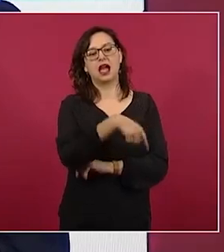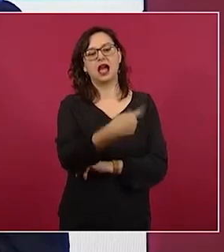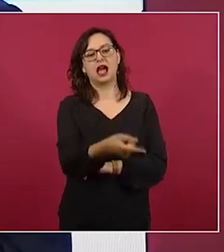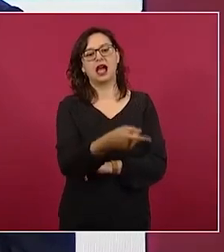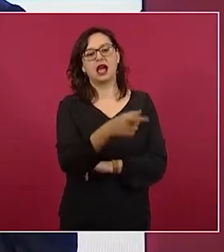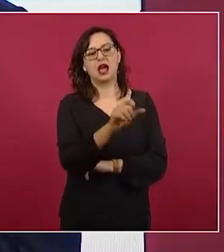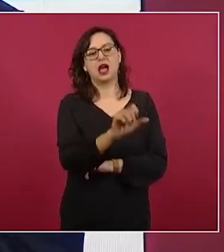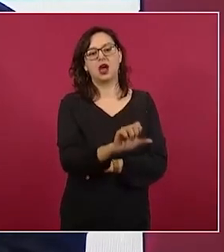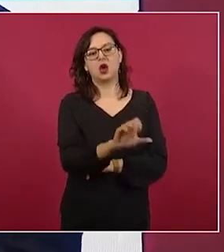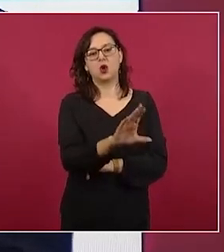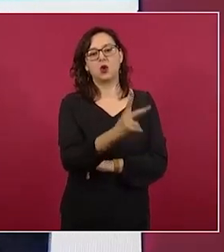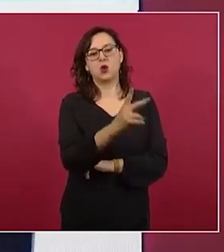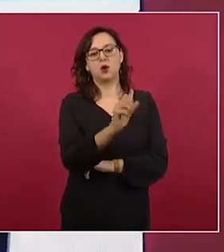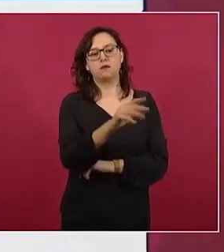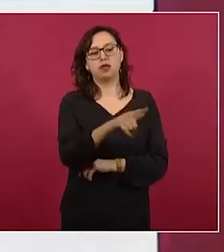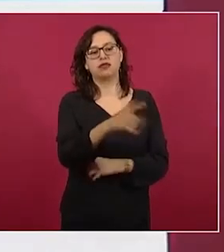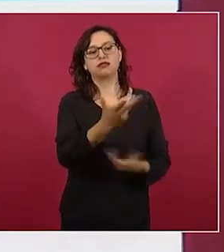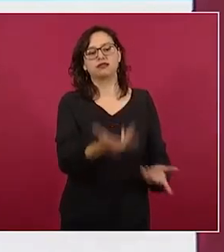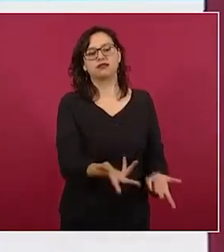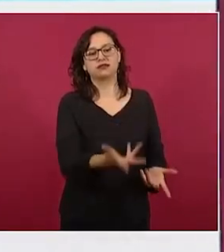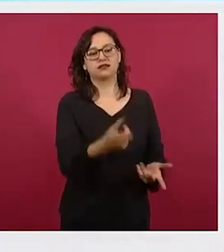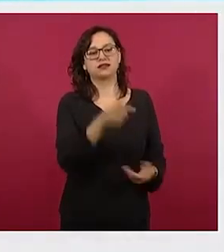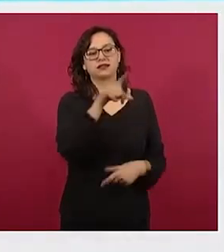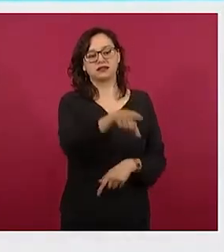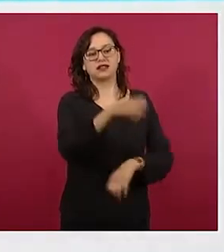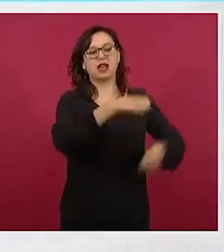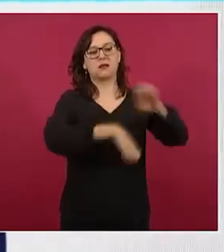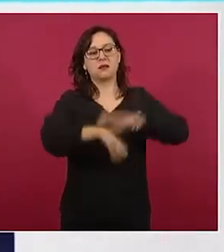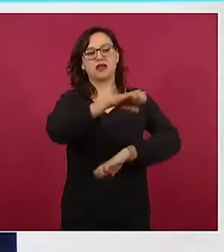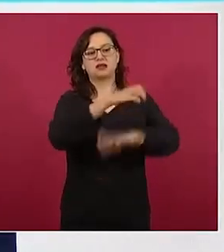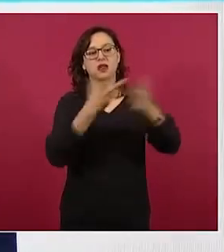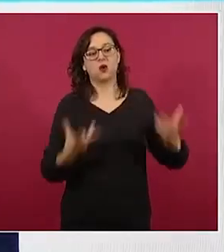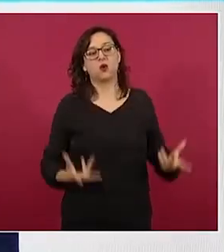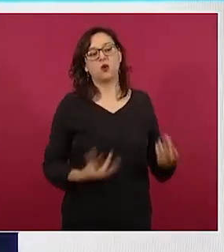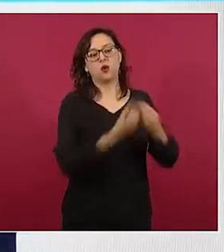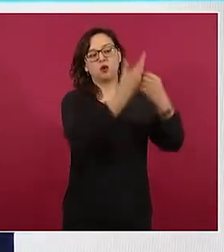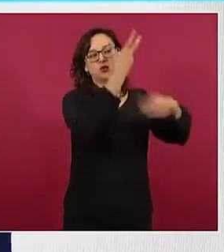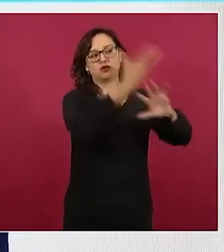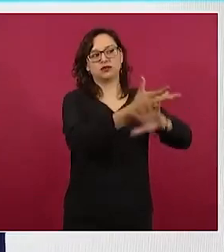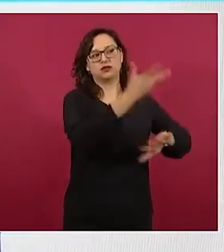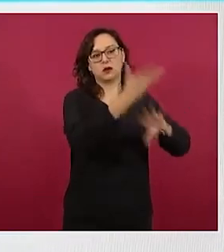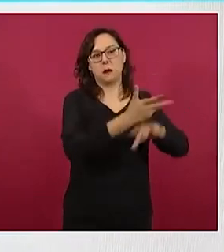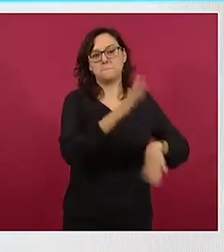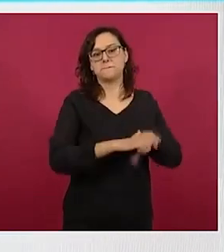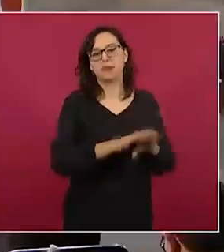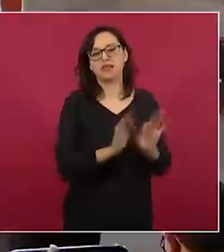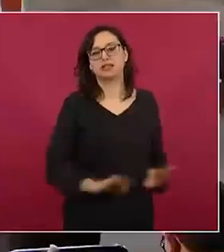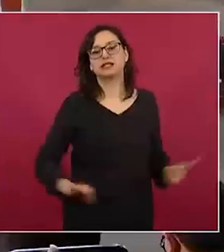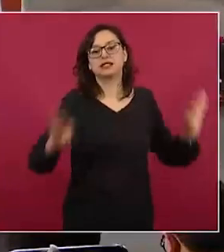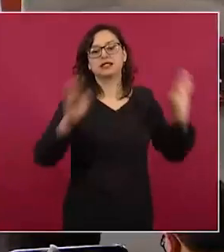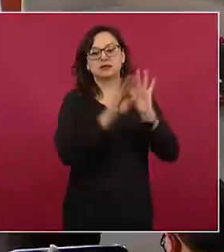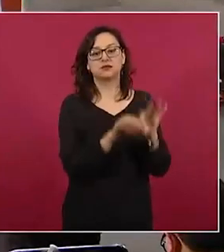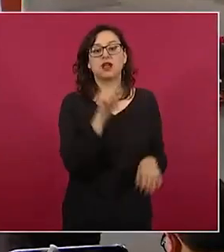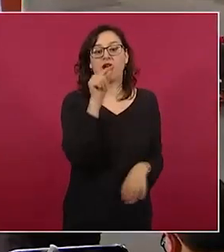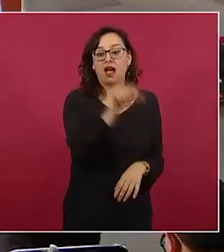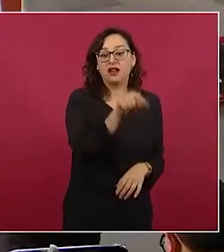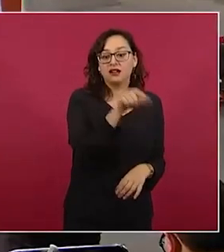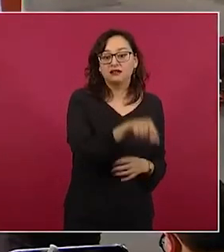la empresa constructora más importante de Estados Unidos, que tiene un banco